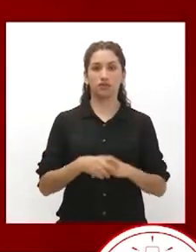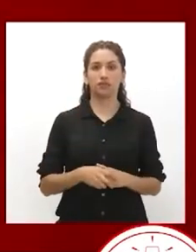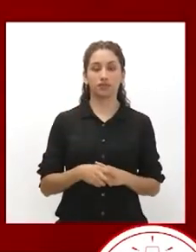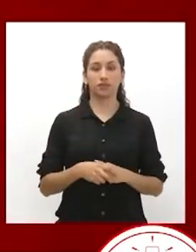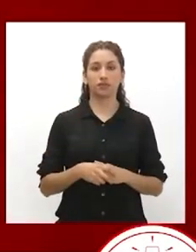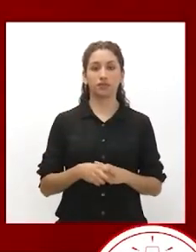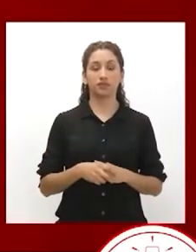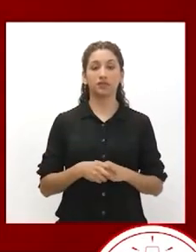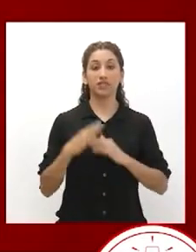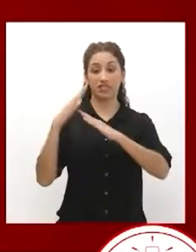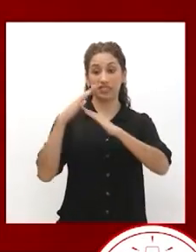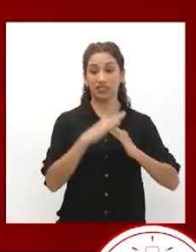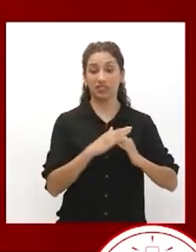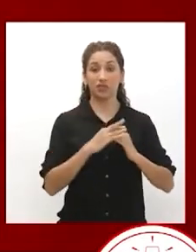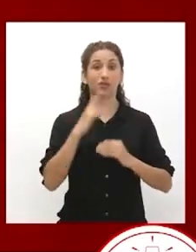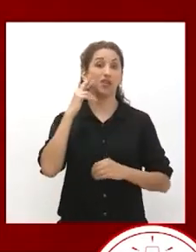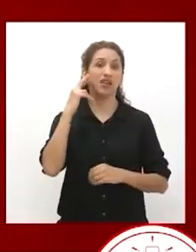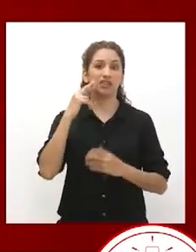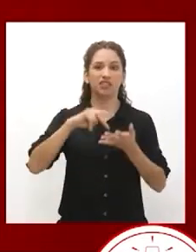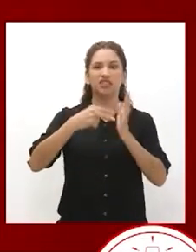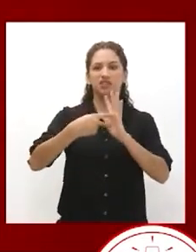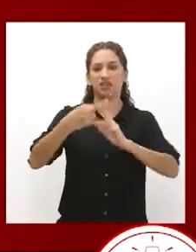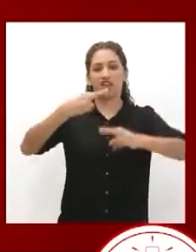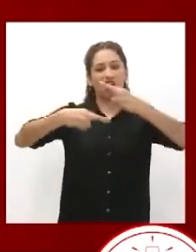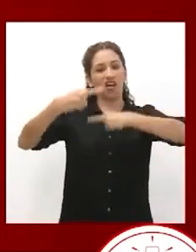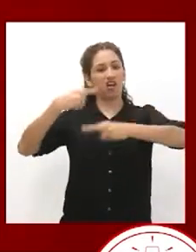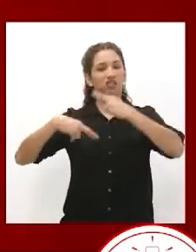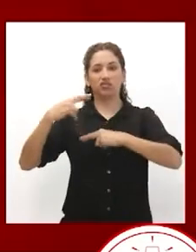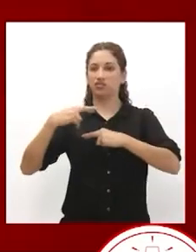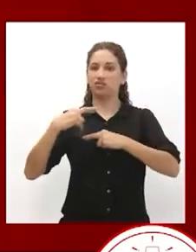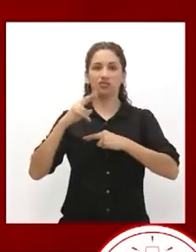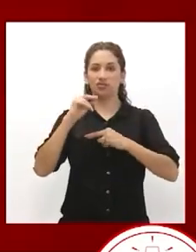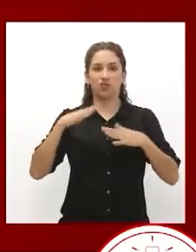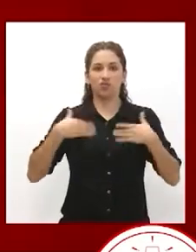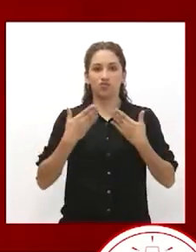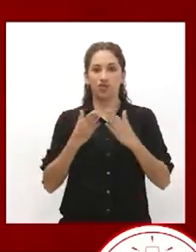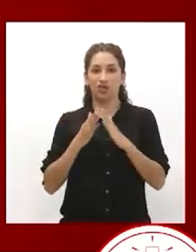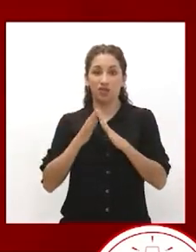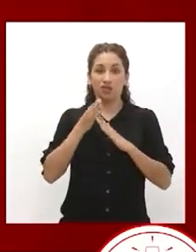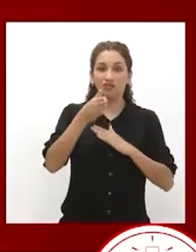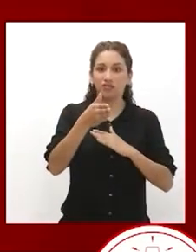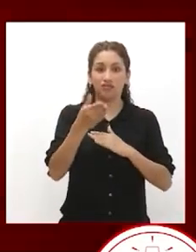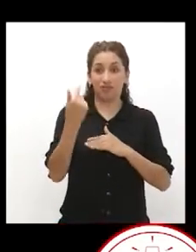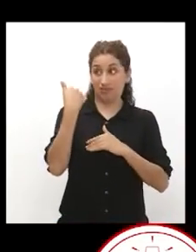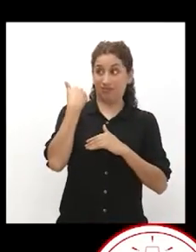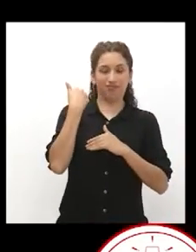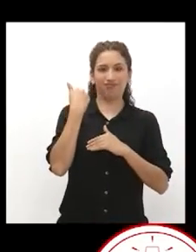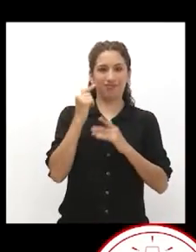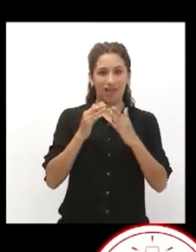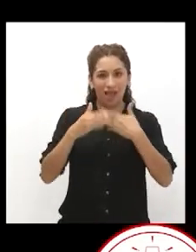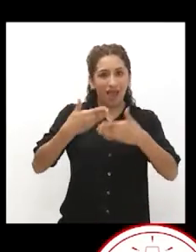La discriminación racial nos hace retroceder. Y no estamos yendo para ello. Estamos yendo hacia adelante.